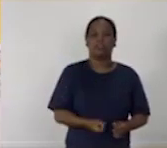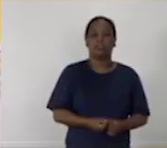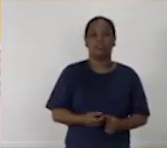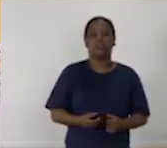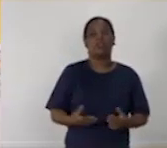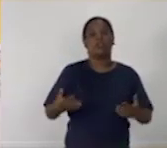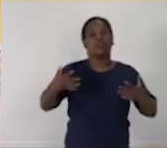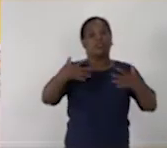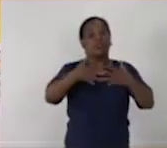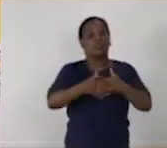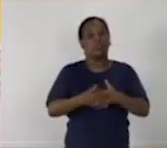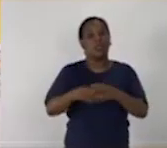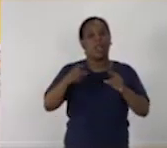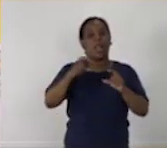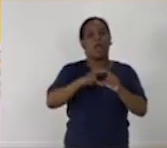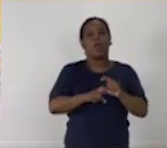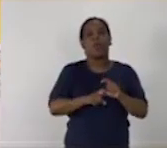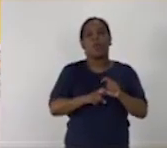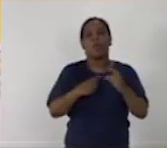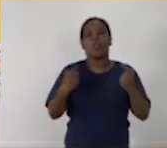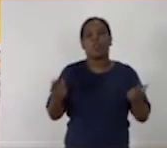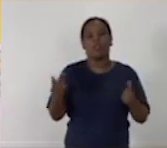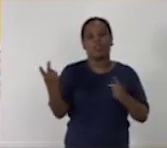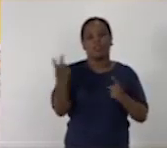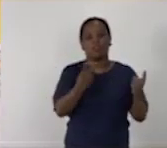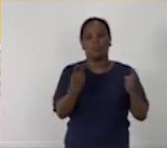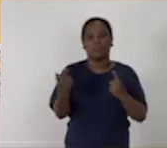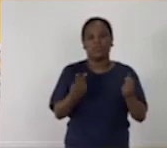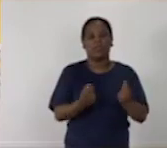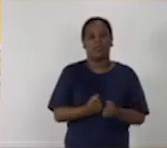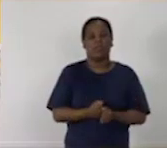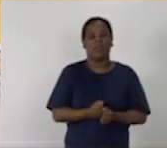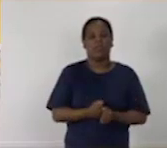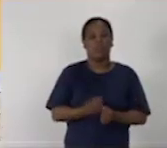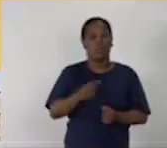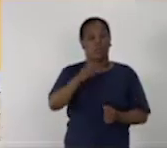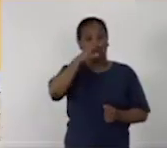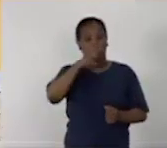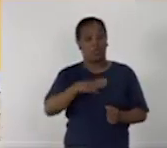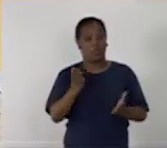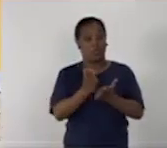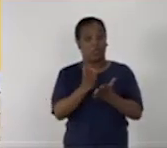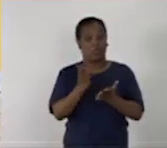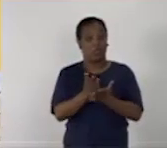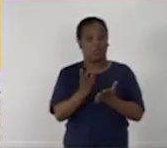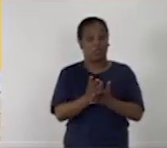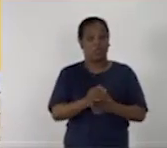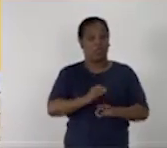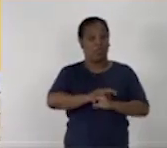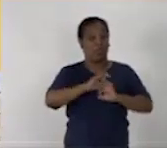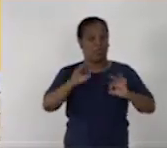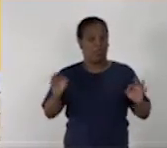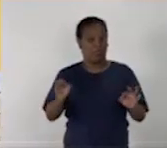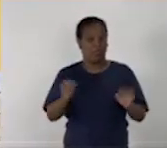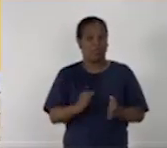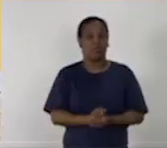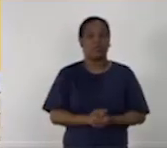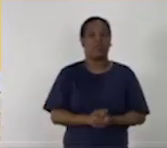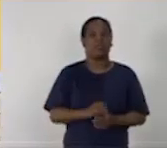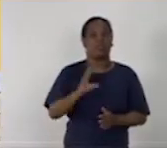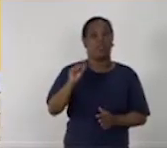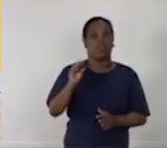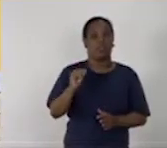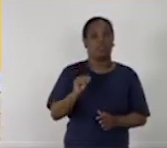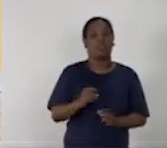y establecer la correspondencia de la concordancia entre ellos. Específicamente, los niños que estudian en las